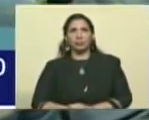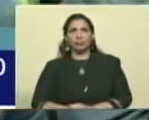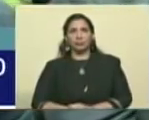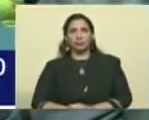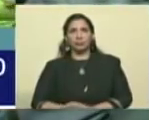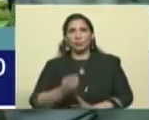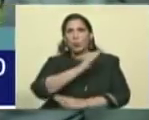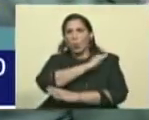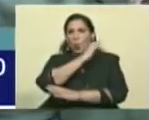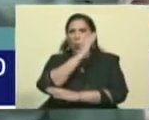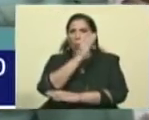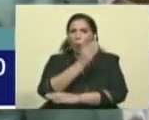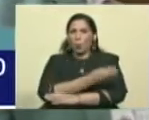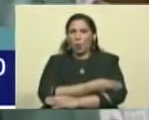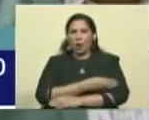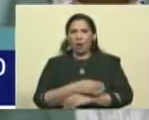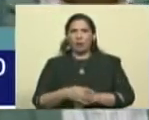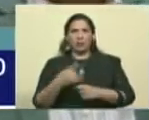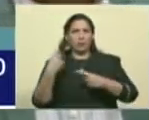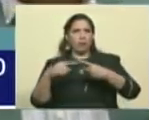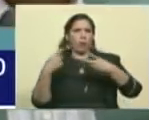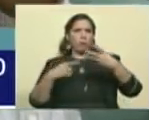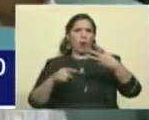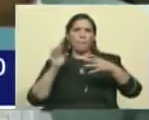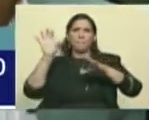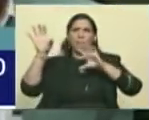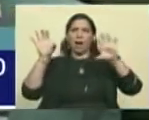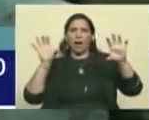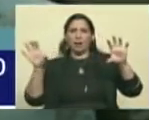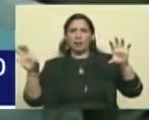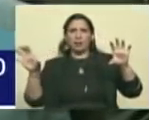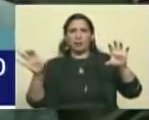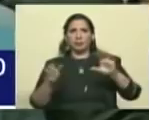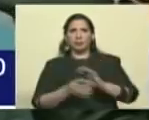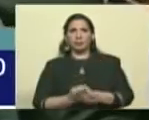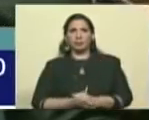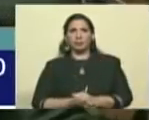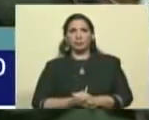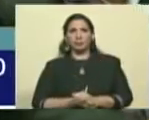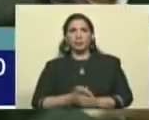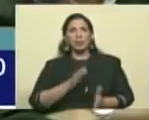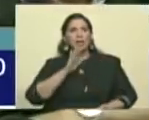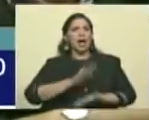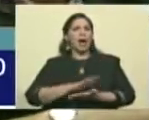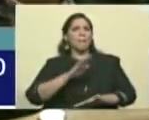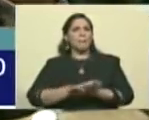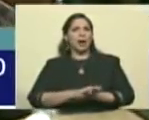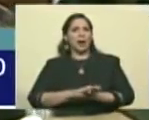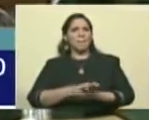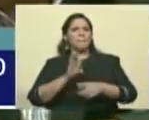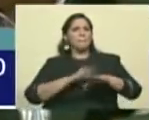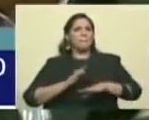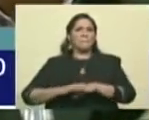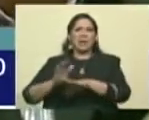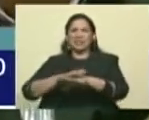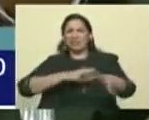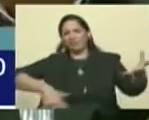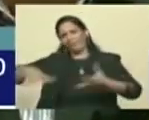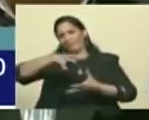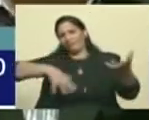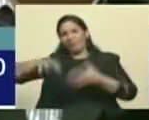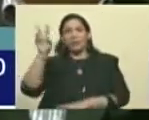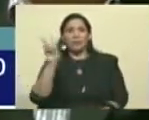multilateral de varios países para calmar lo que ocurre, el desastre que ocurre en Venezuela según la derecha.